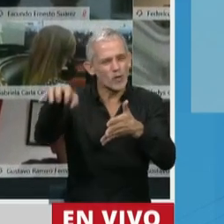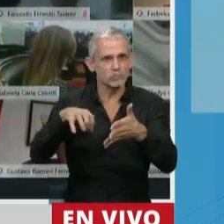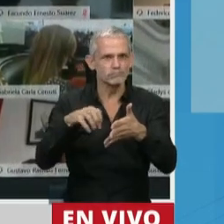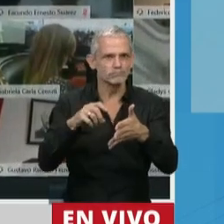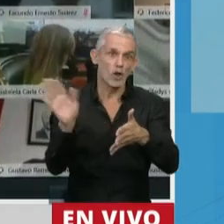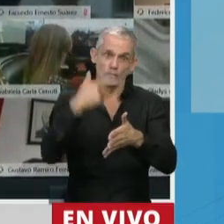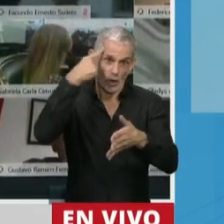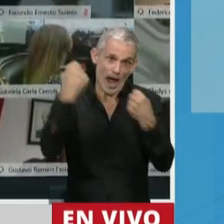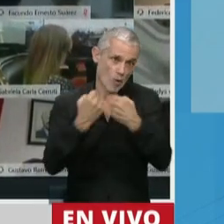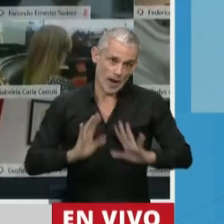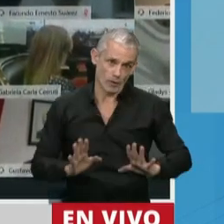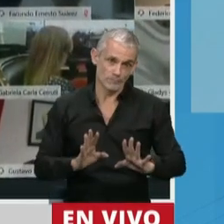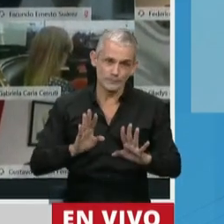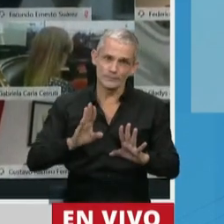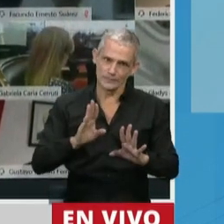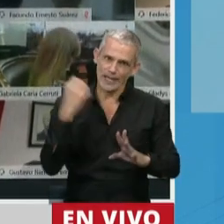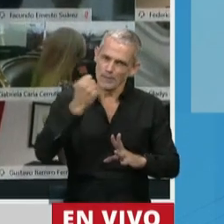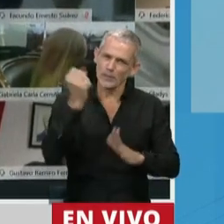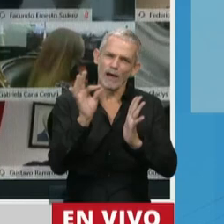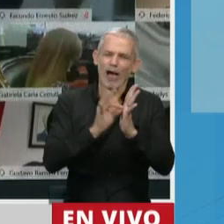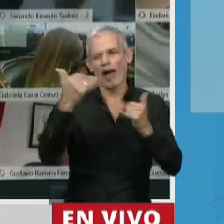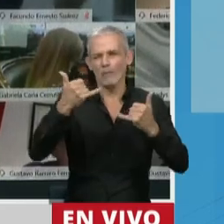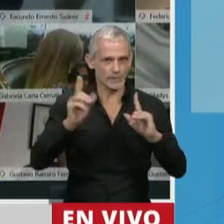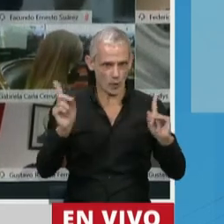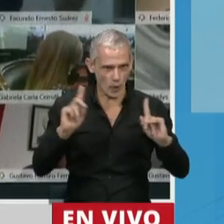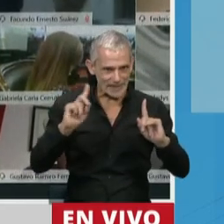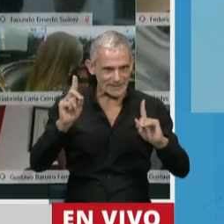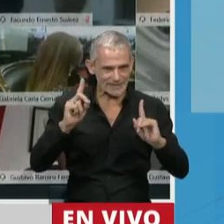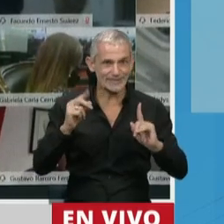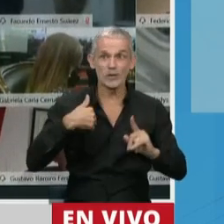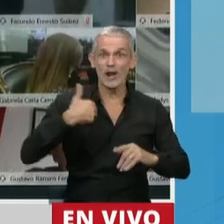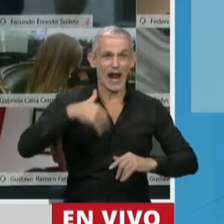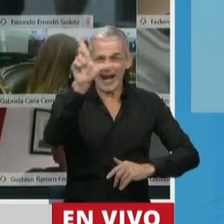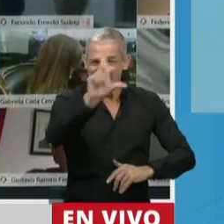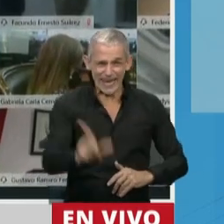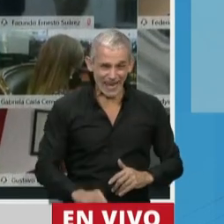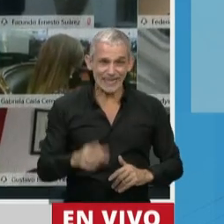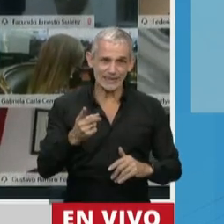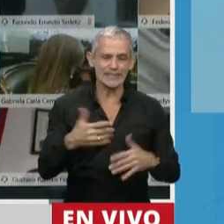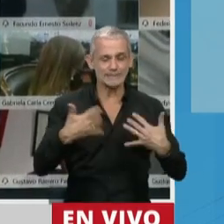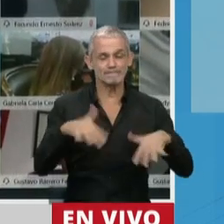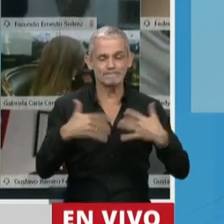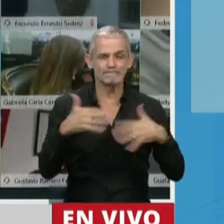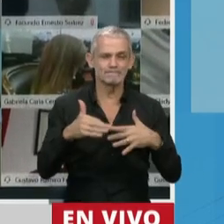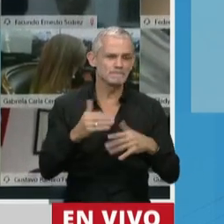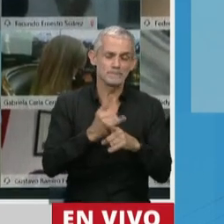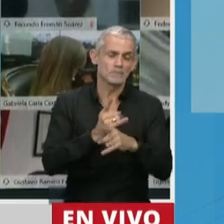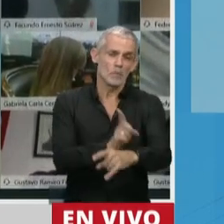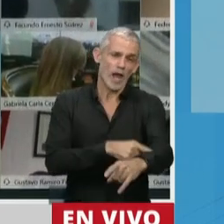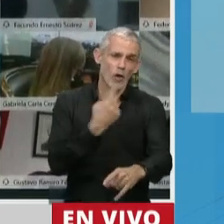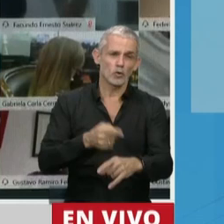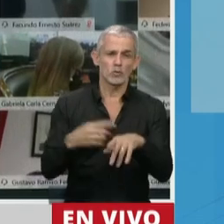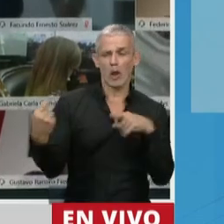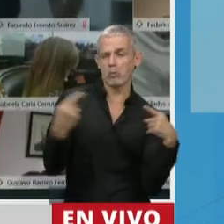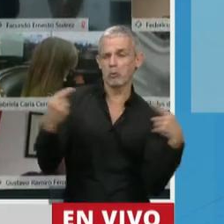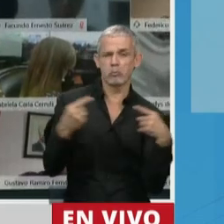del mismo lado. Y no es un detalle menor. En un país tristemente acostumbrado a